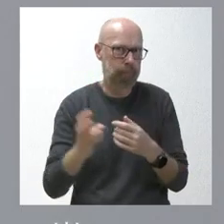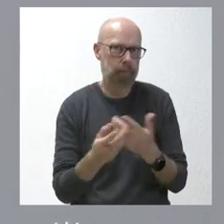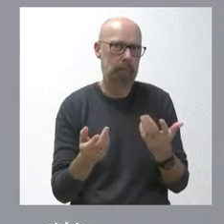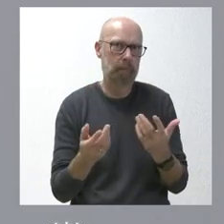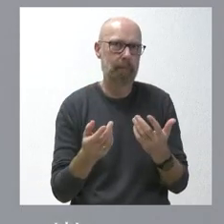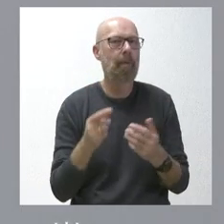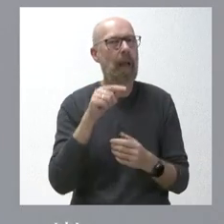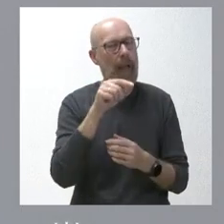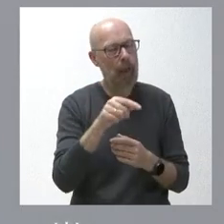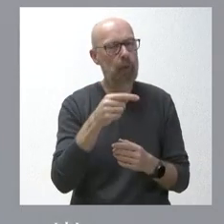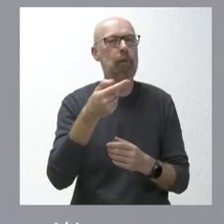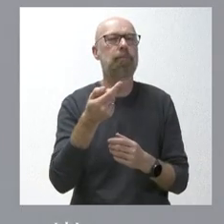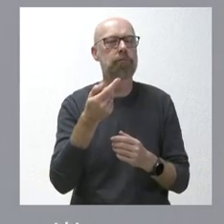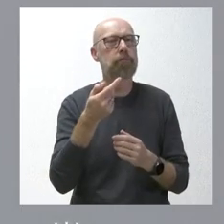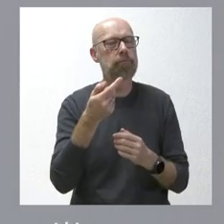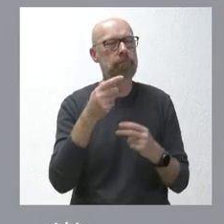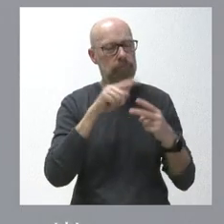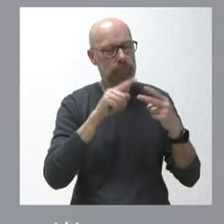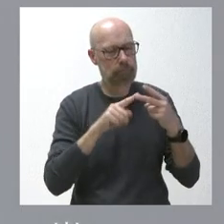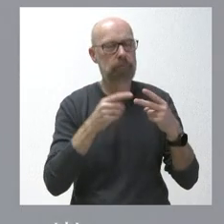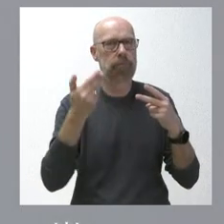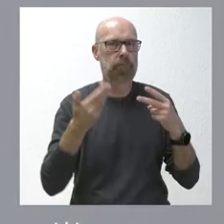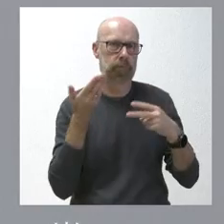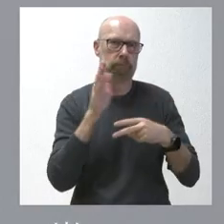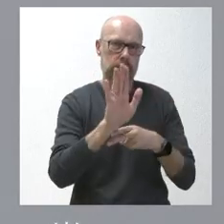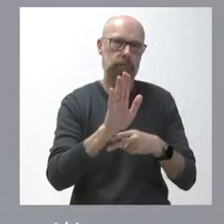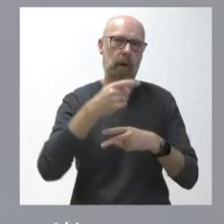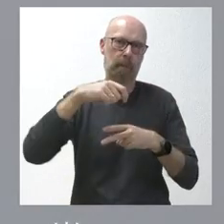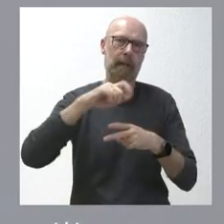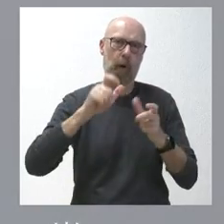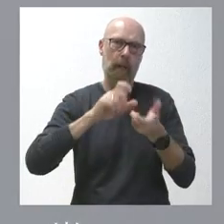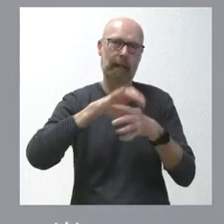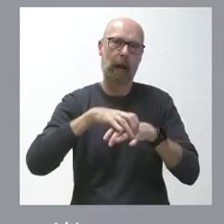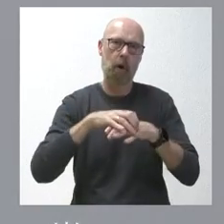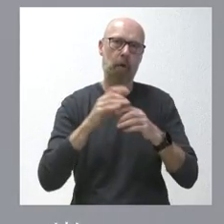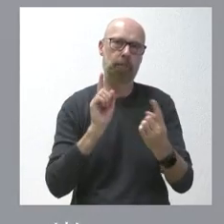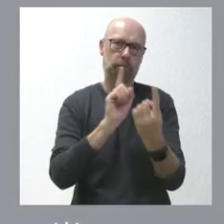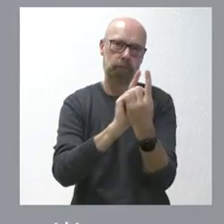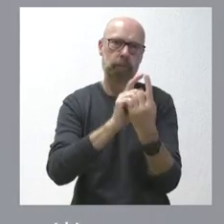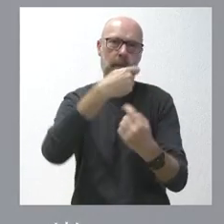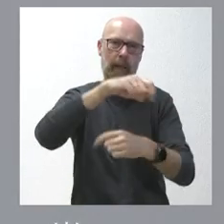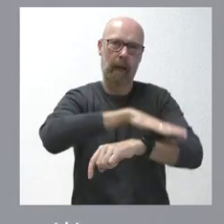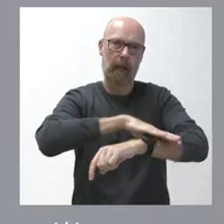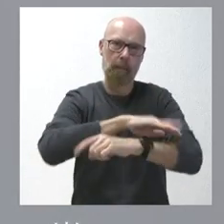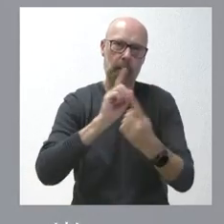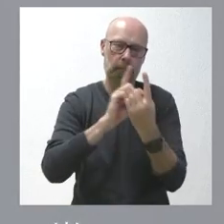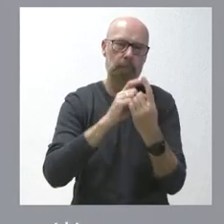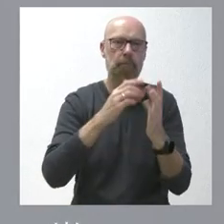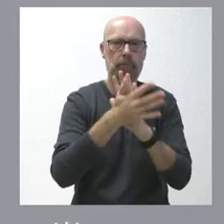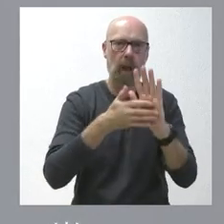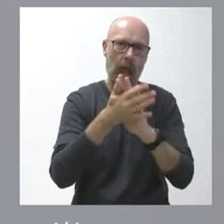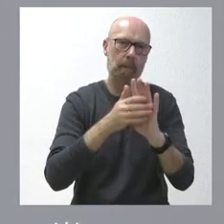van a ser objeto de la posición del presidente de la Junta de Castilla y León ante el presidente del Gobierno de España en esa reunión que van a